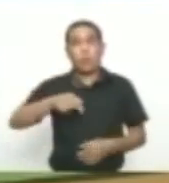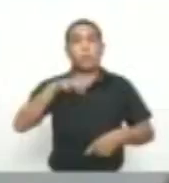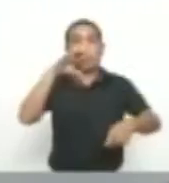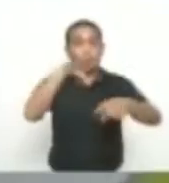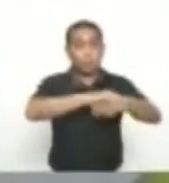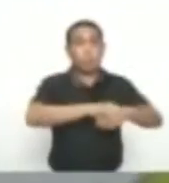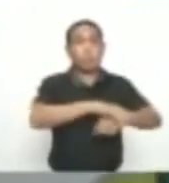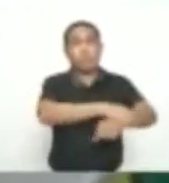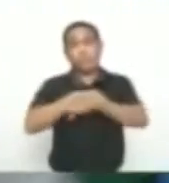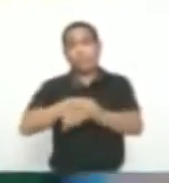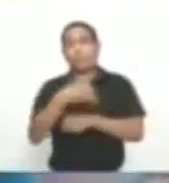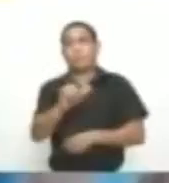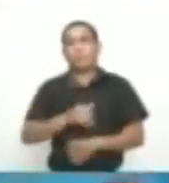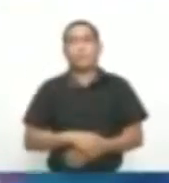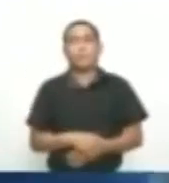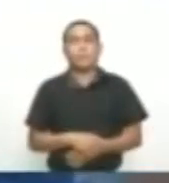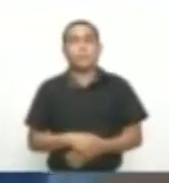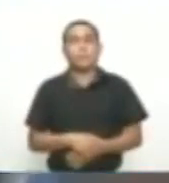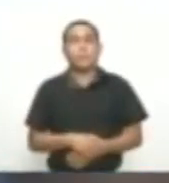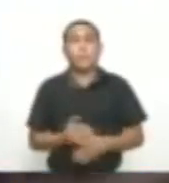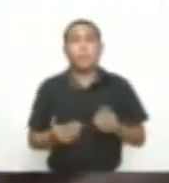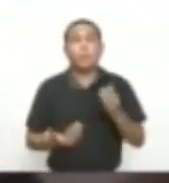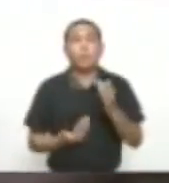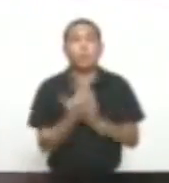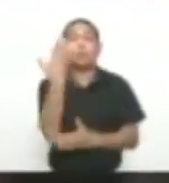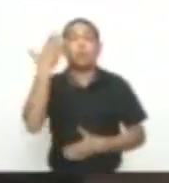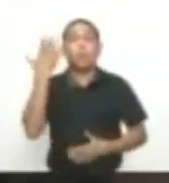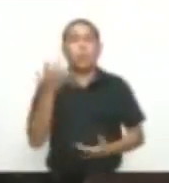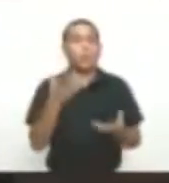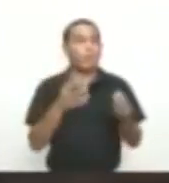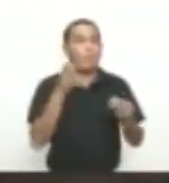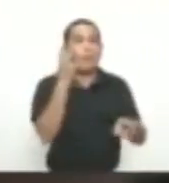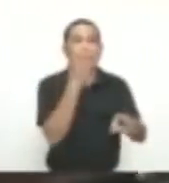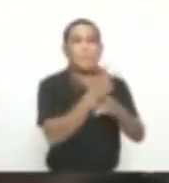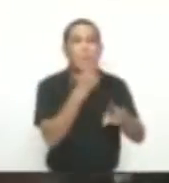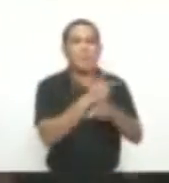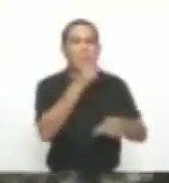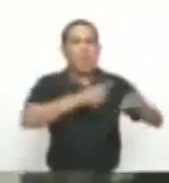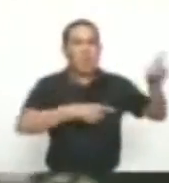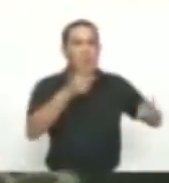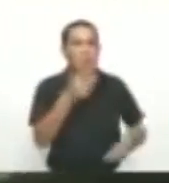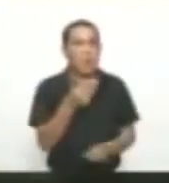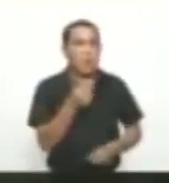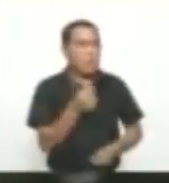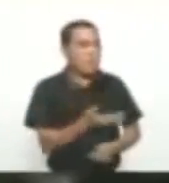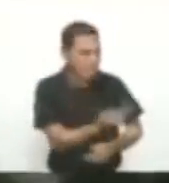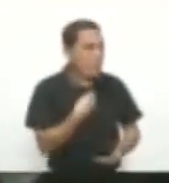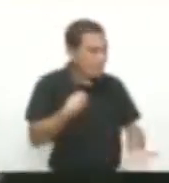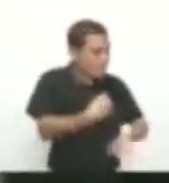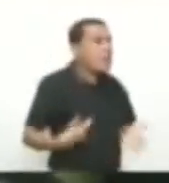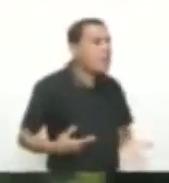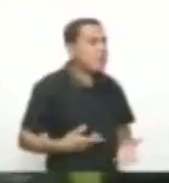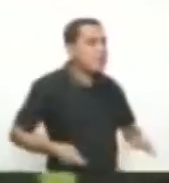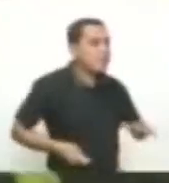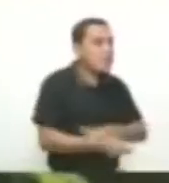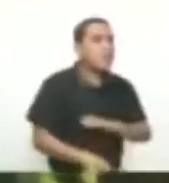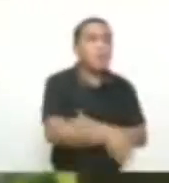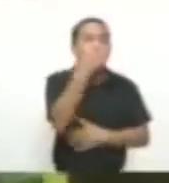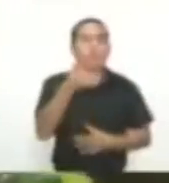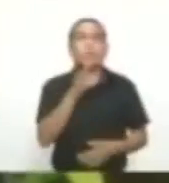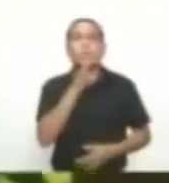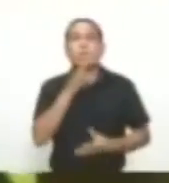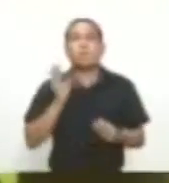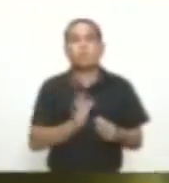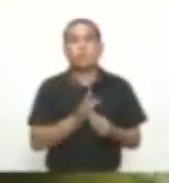Un nuevo golpe A las estructuras Dedicadas a la extorsión El homicidio Y el tráfico De drogas Fue asestado hoy